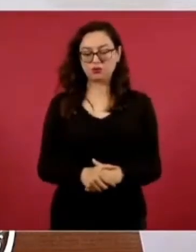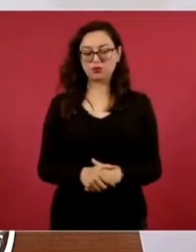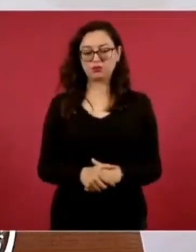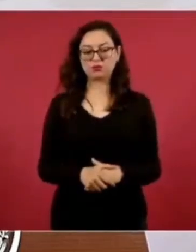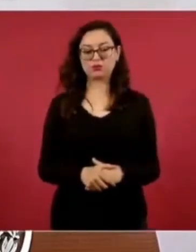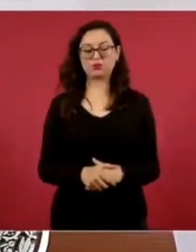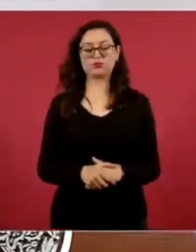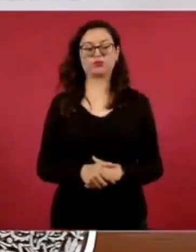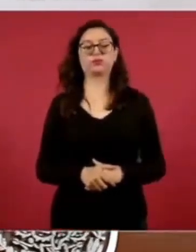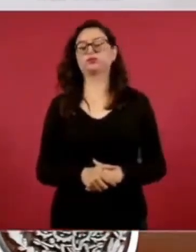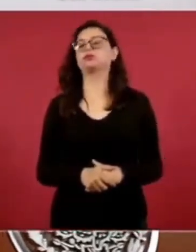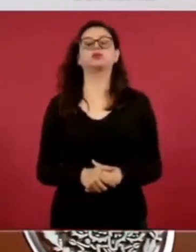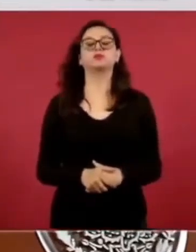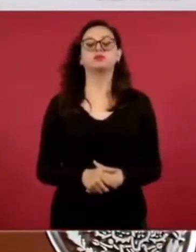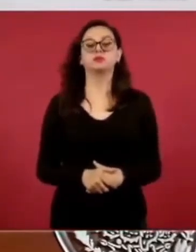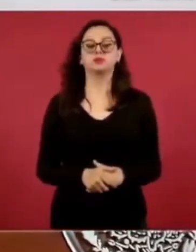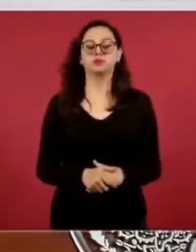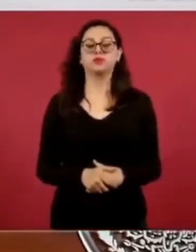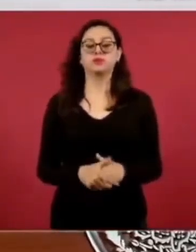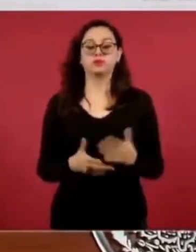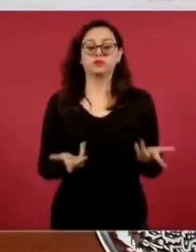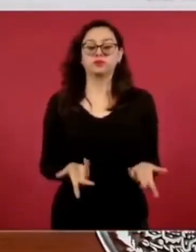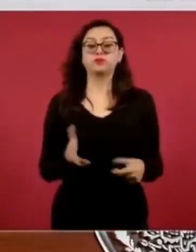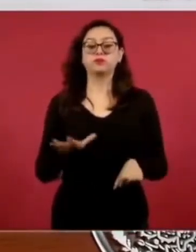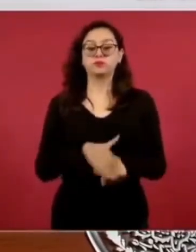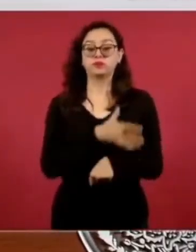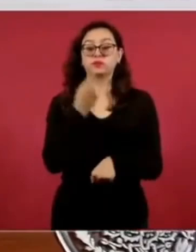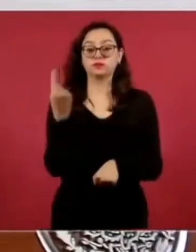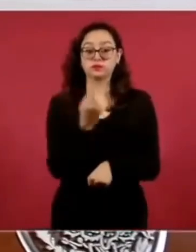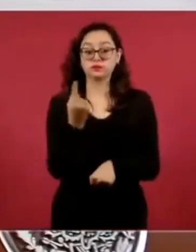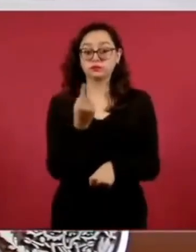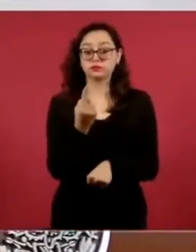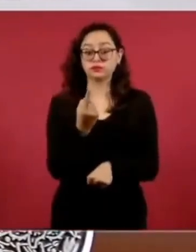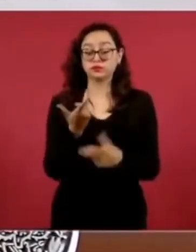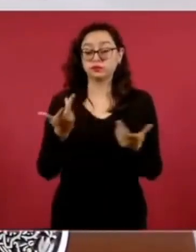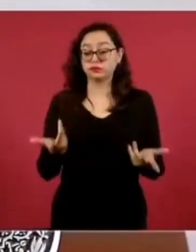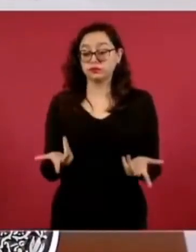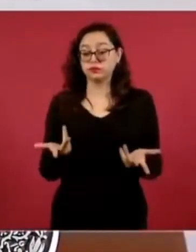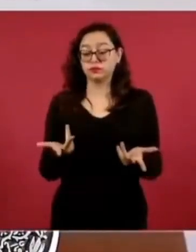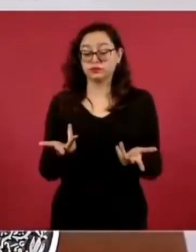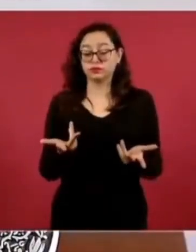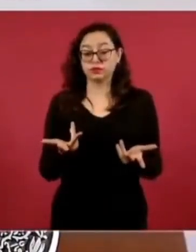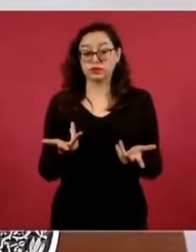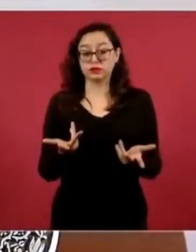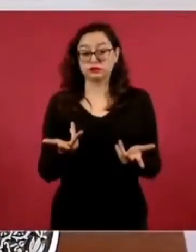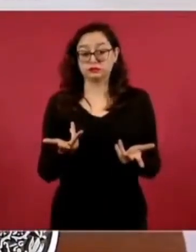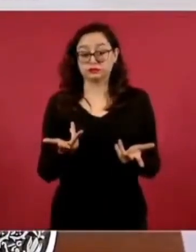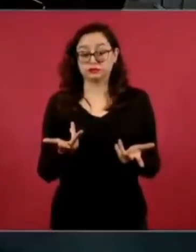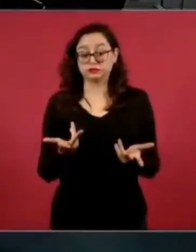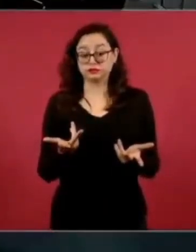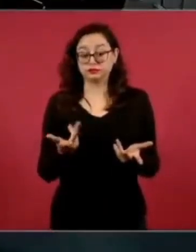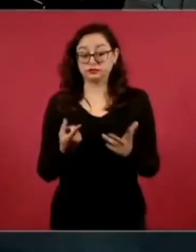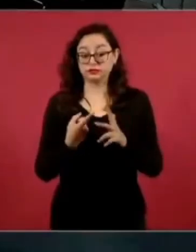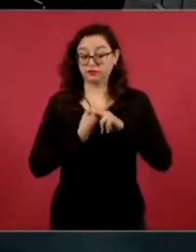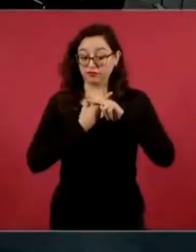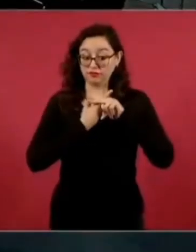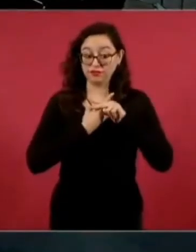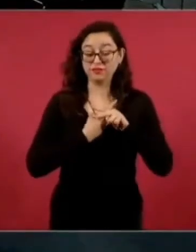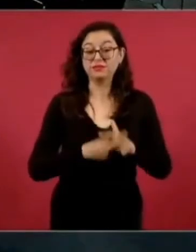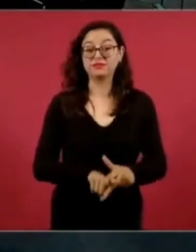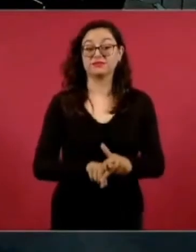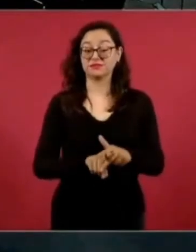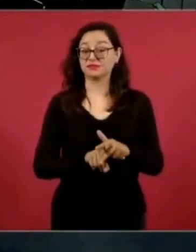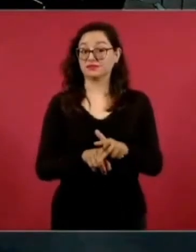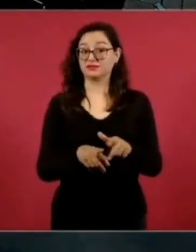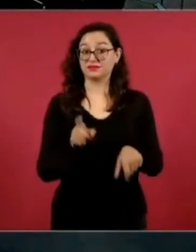porque va a ser el doble de lo que nosotros hicimos, tiene que comenzar ya para